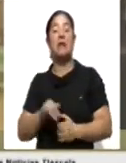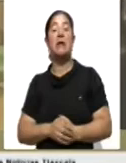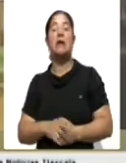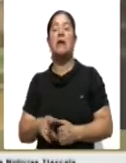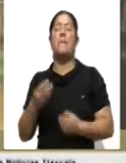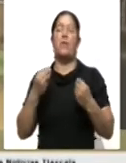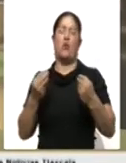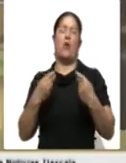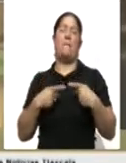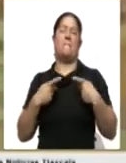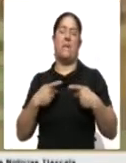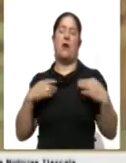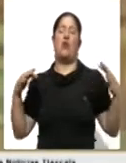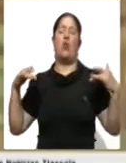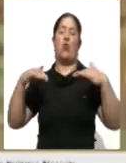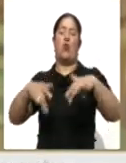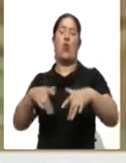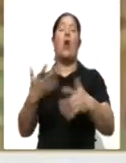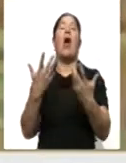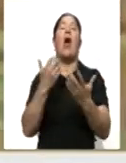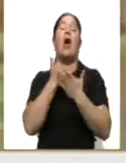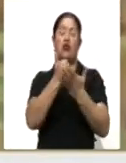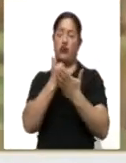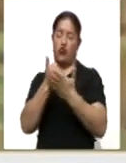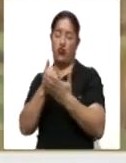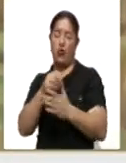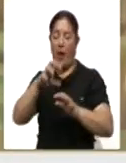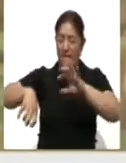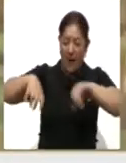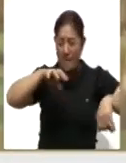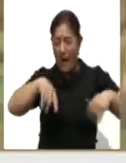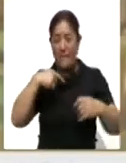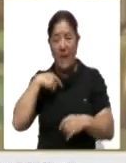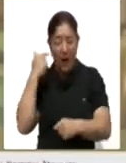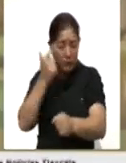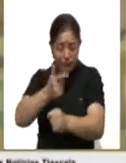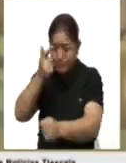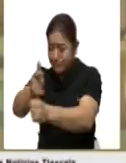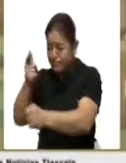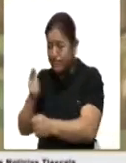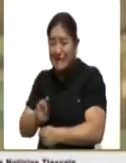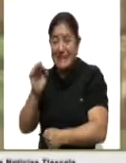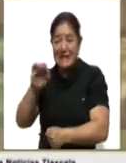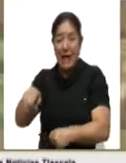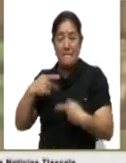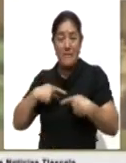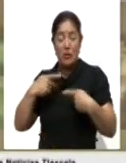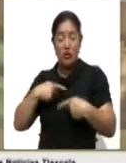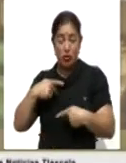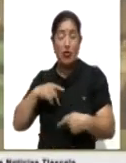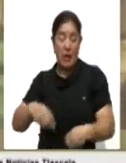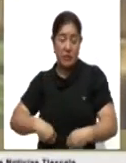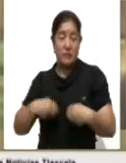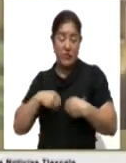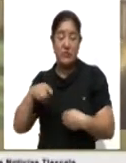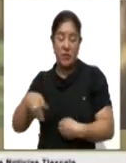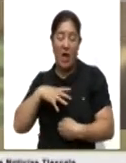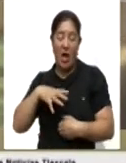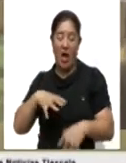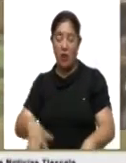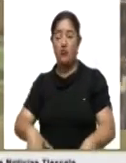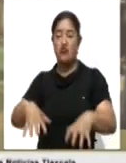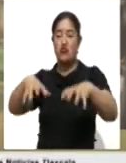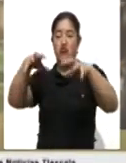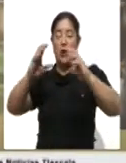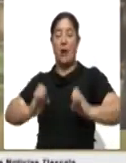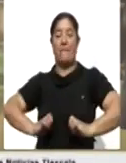rescatistas siguen trabajando en encontrar sobrevivientes entre los escombros del edificio de 12 pisos del complejo Champlain Tower